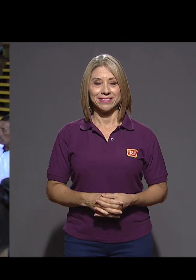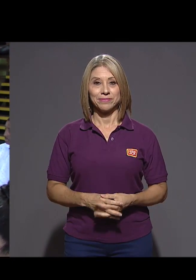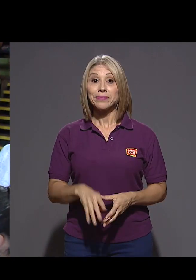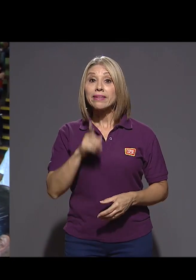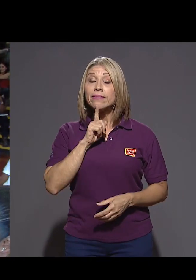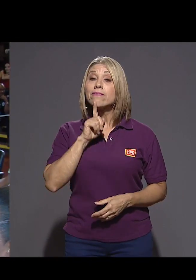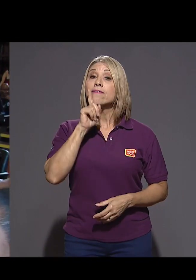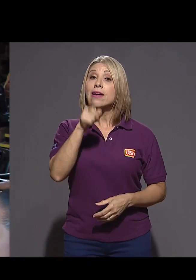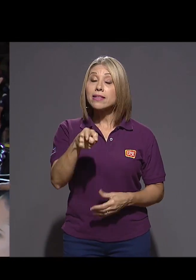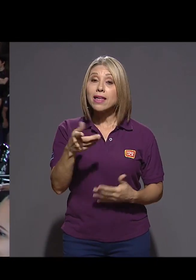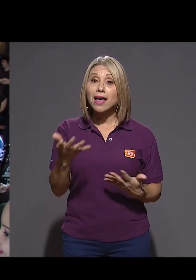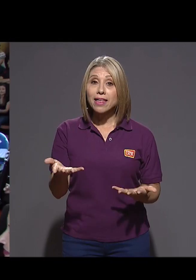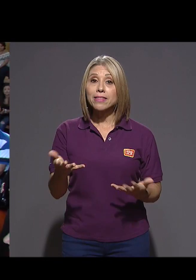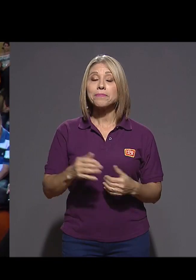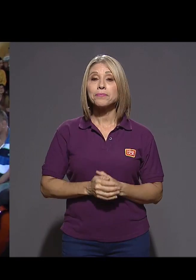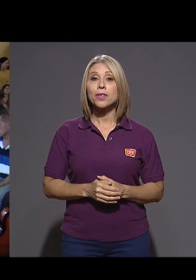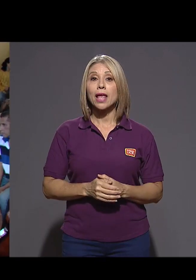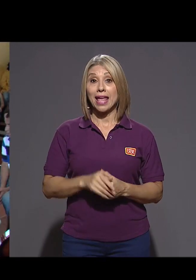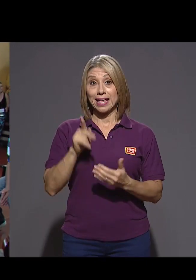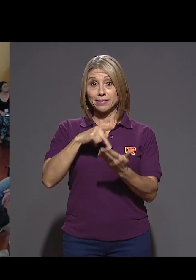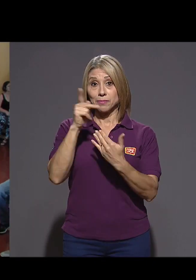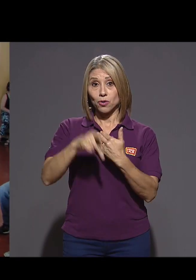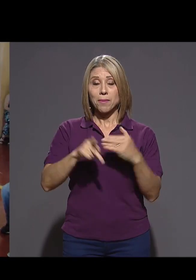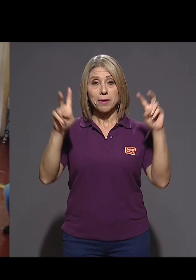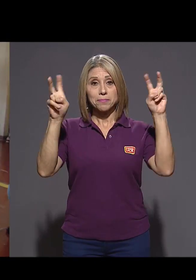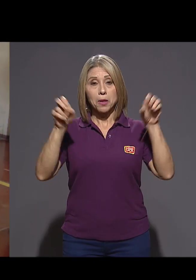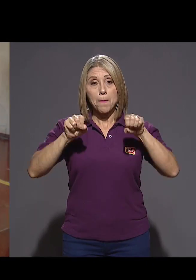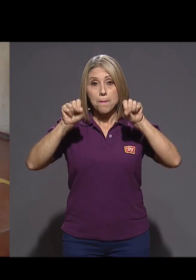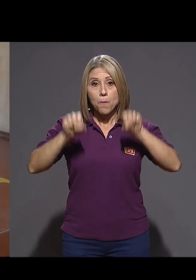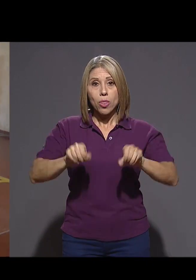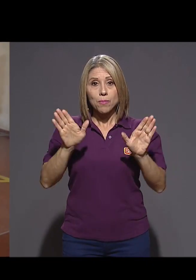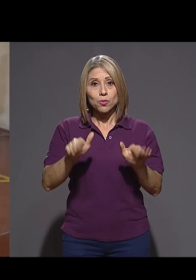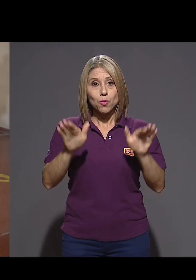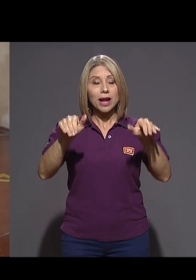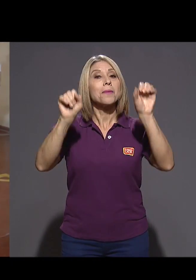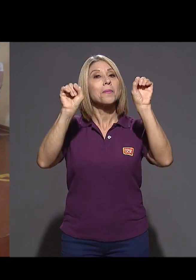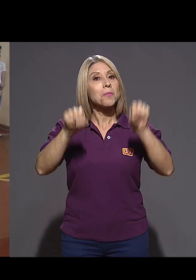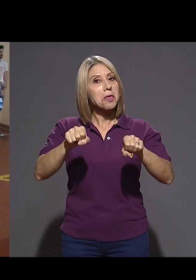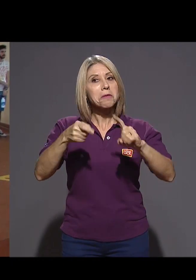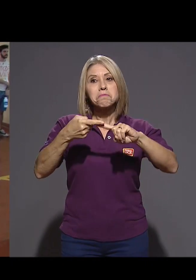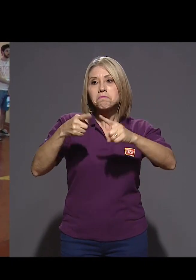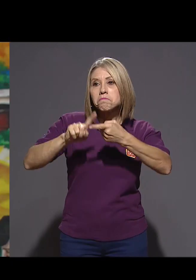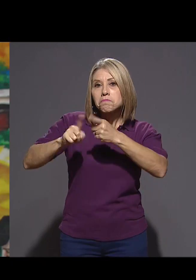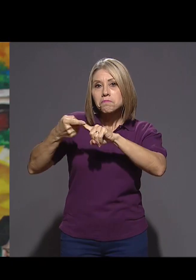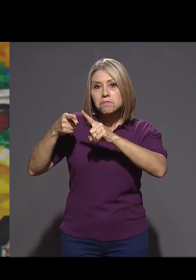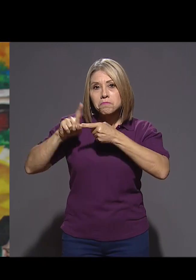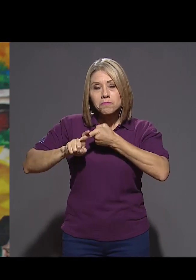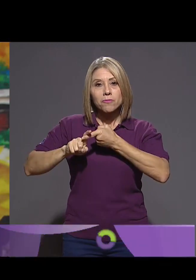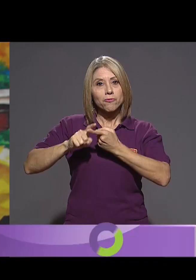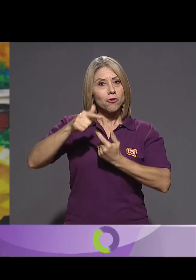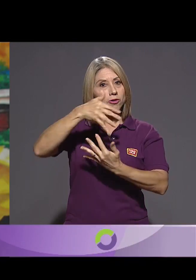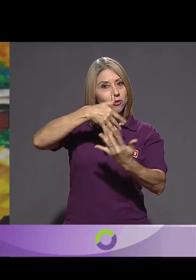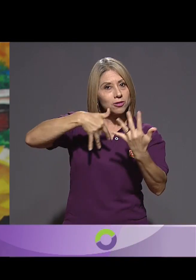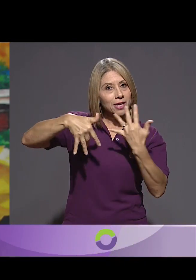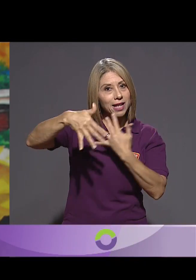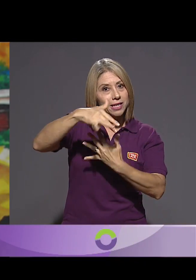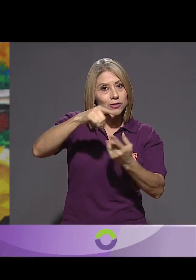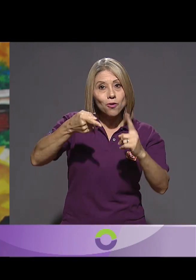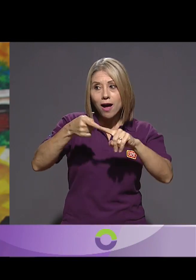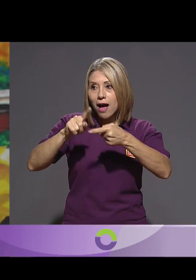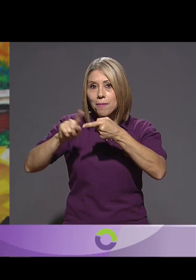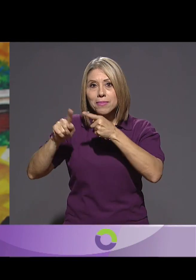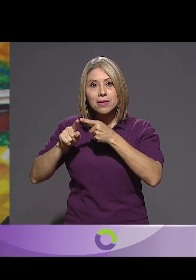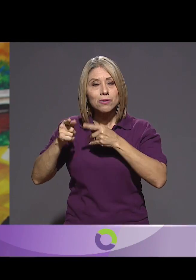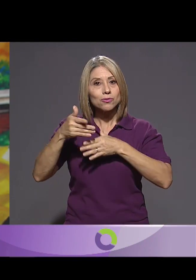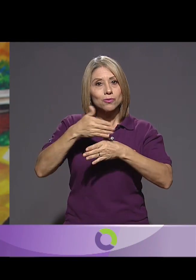Muchas gracias. En realidad podemos volar, un espacio para ser amigos, para compartir, para